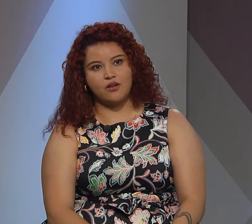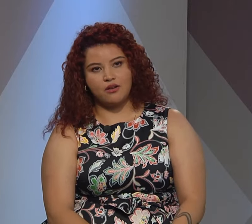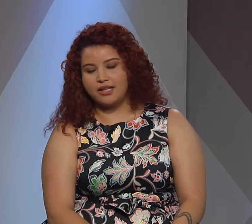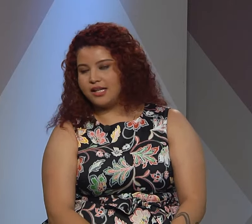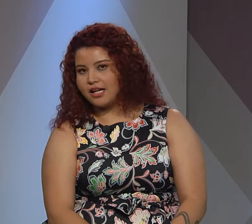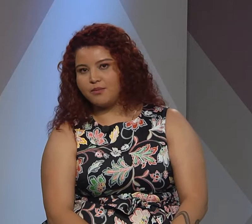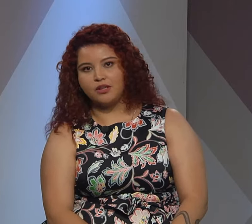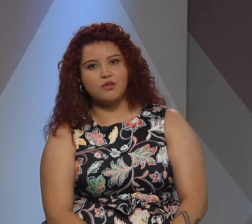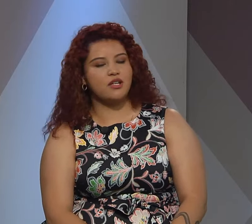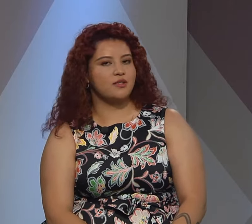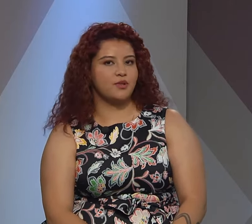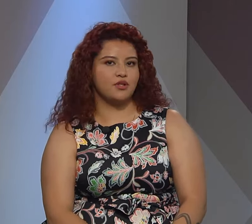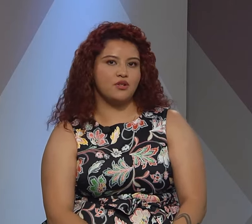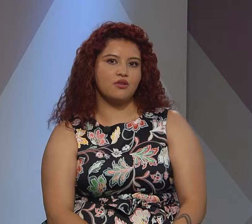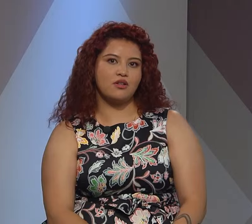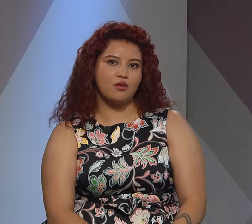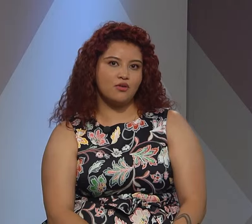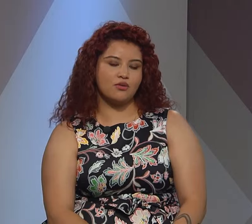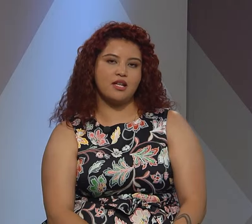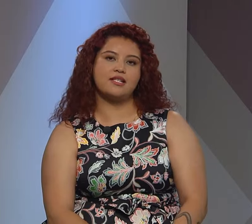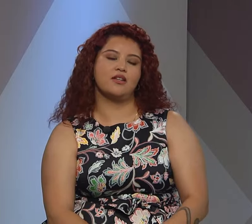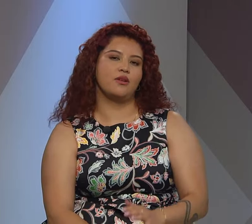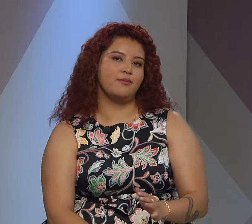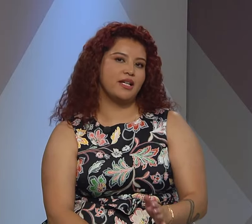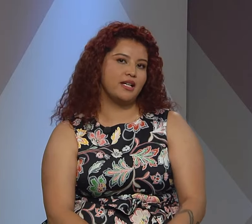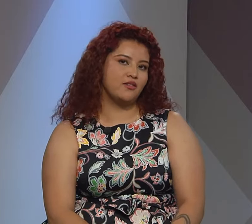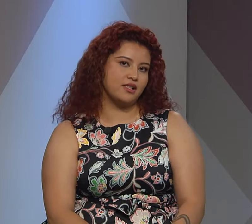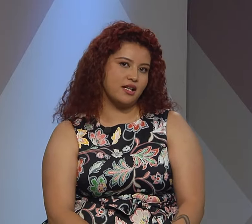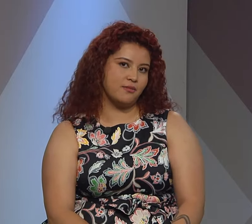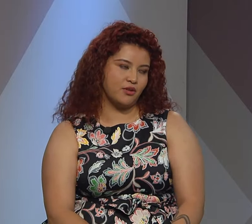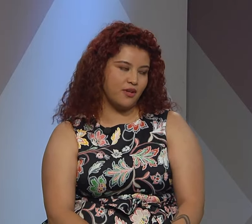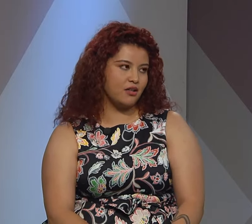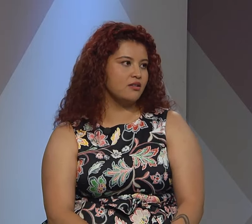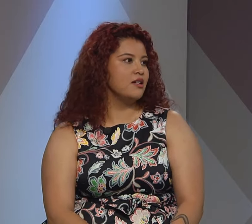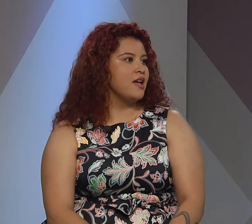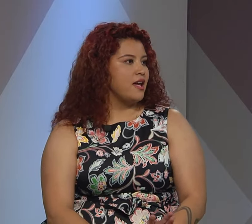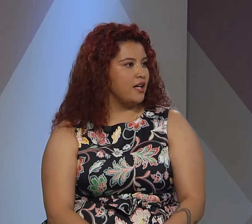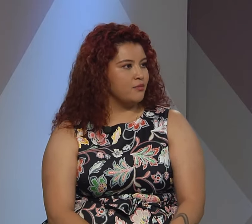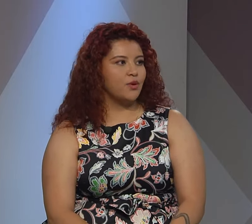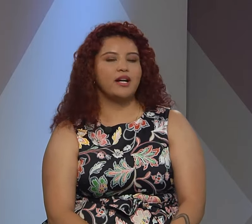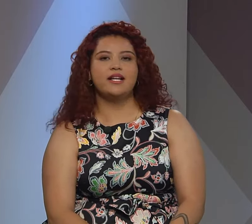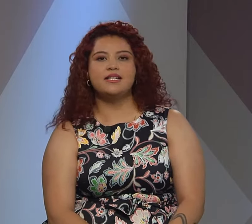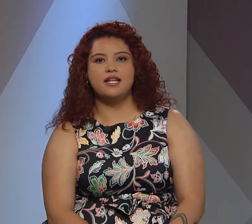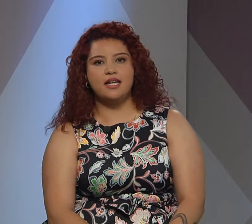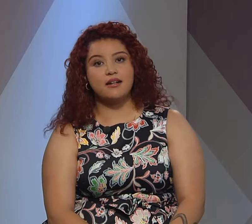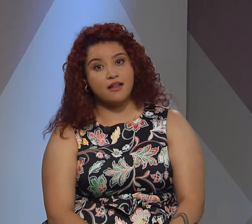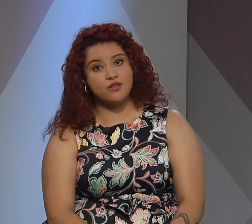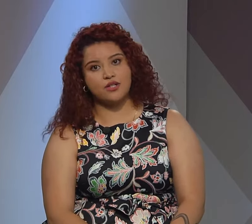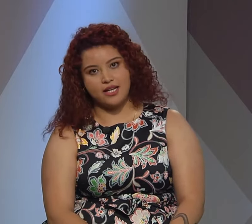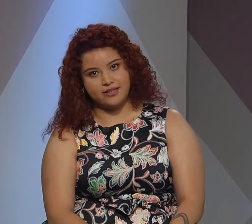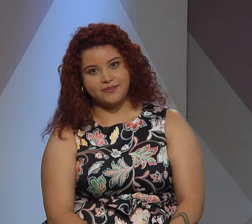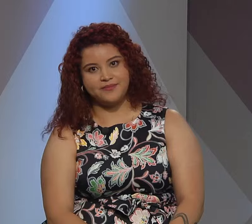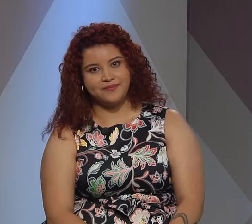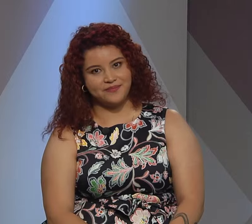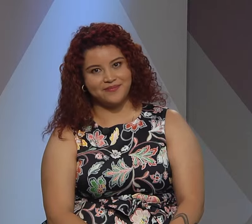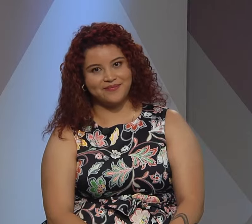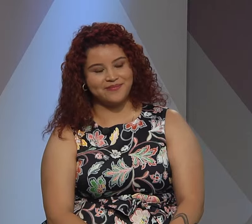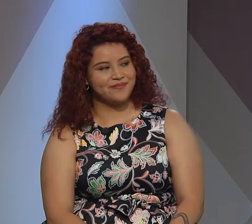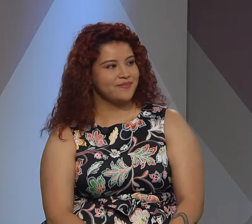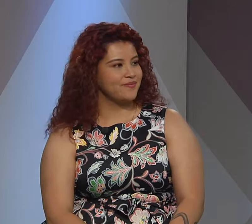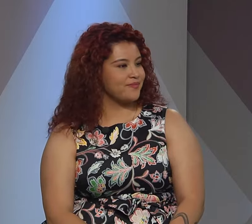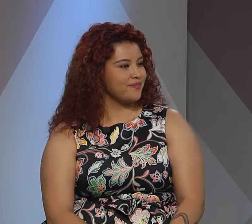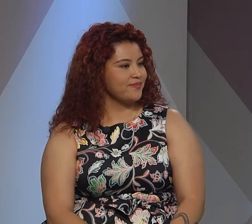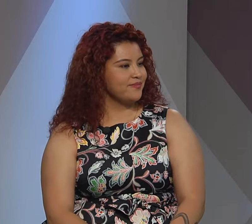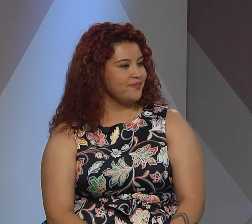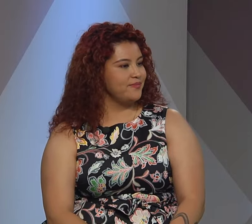también en el código de ética que ponemos a disposición de todos ustedes tanto en la página oficial de Profeco en Mujeres y redes sociales muchas